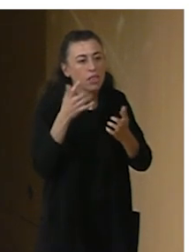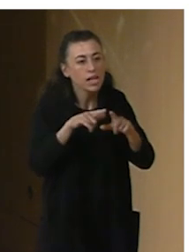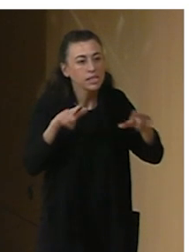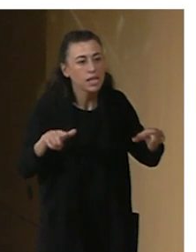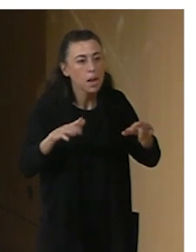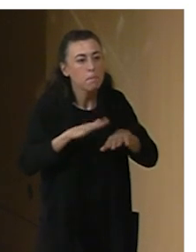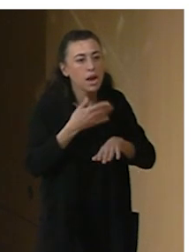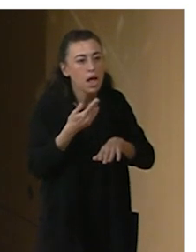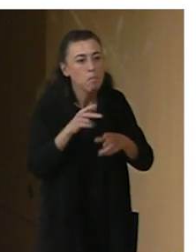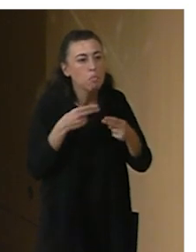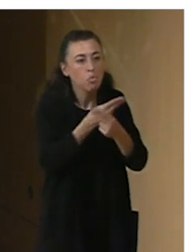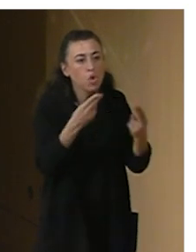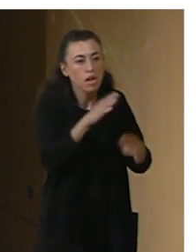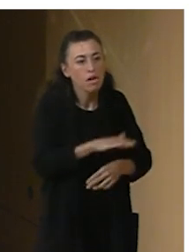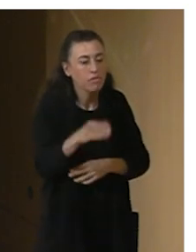juvenil.